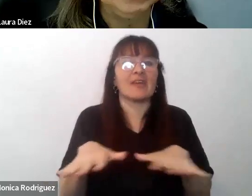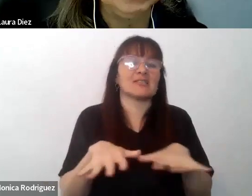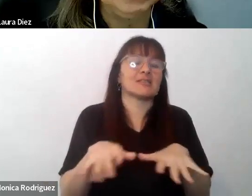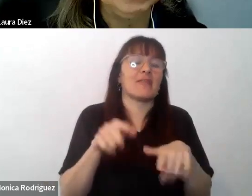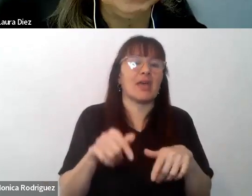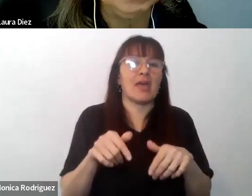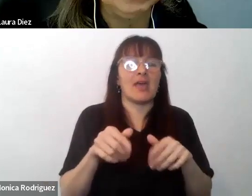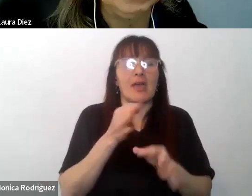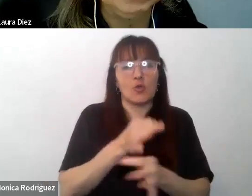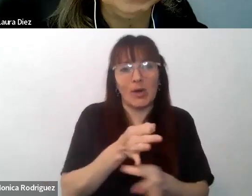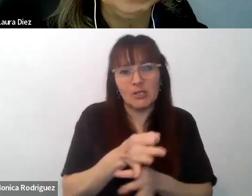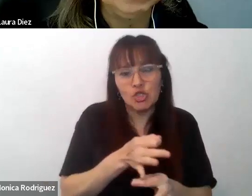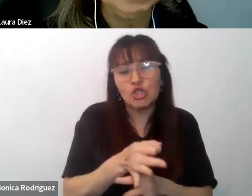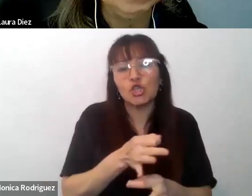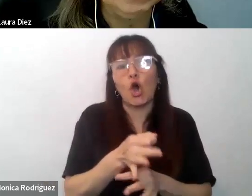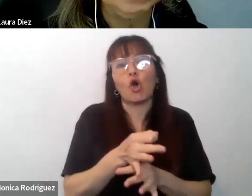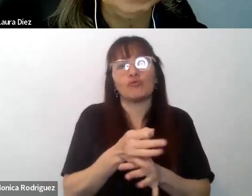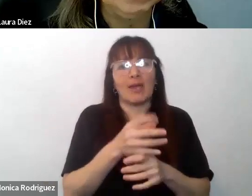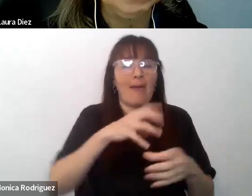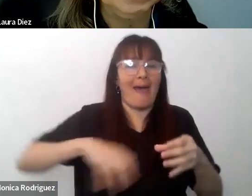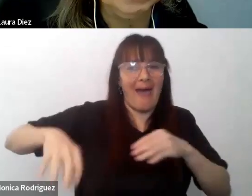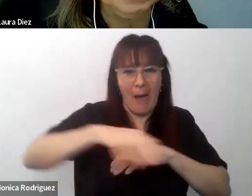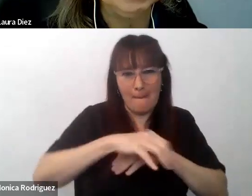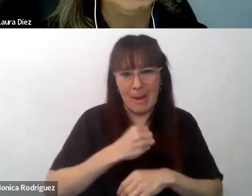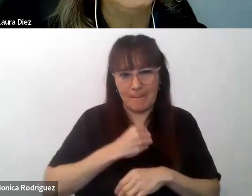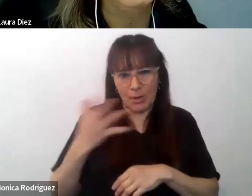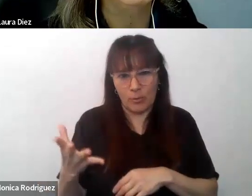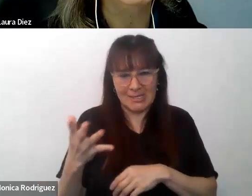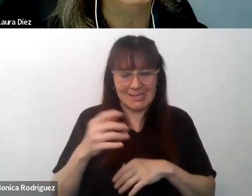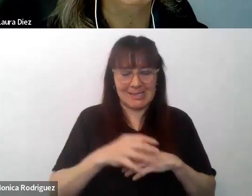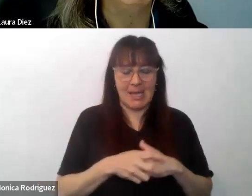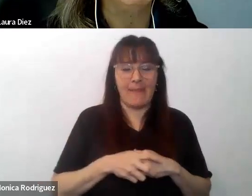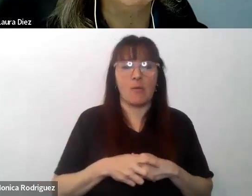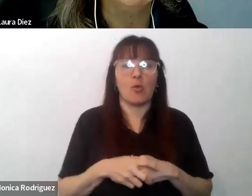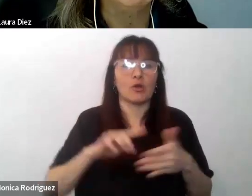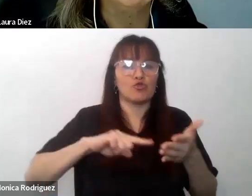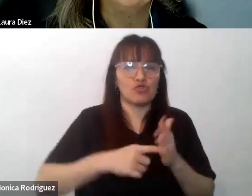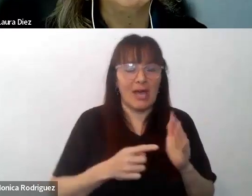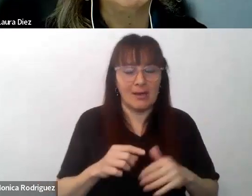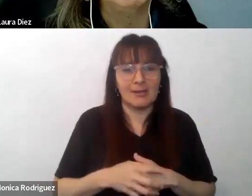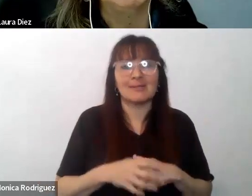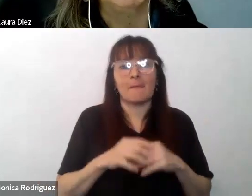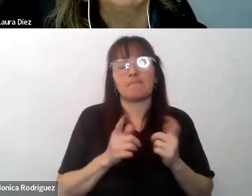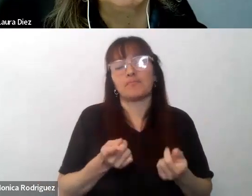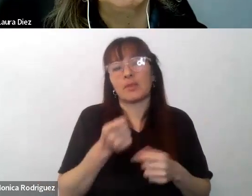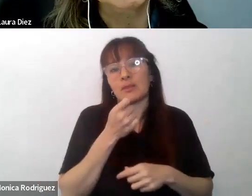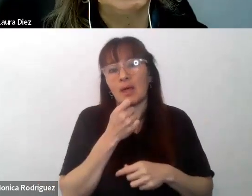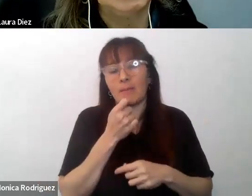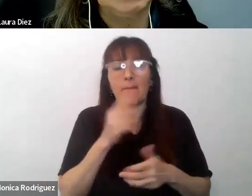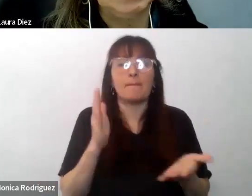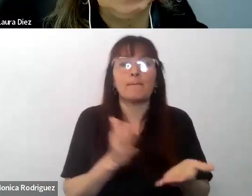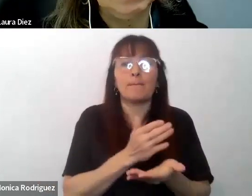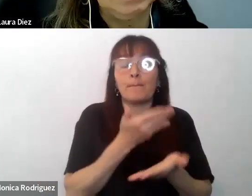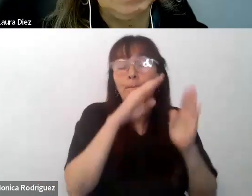educativas de ELAMBA, que es el área metropolitana de la provincia de Buenos Aires, entre ellas la producción de un